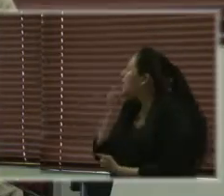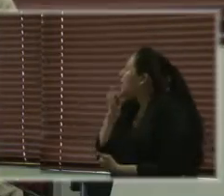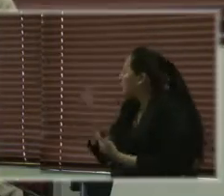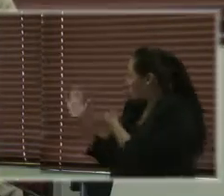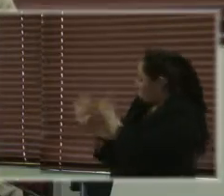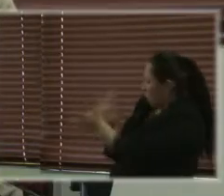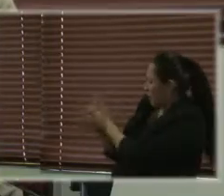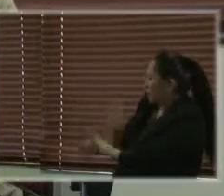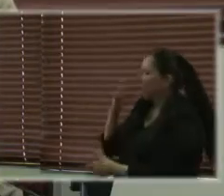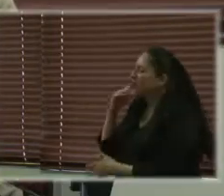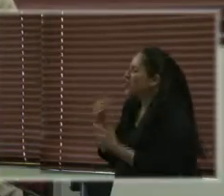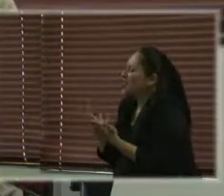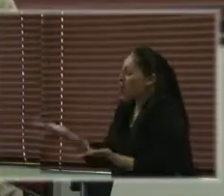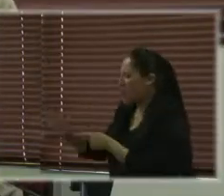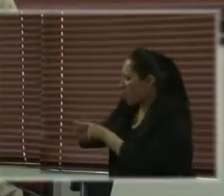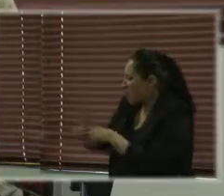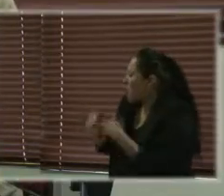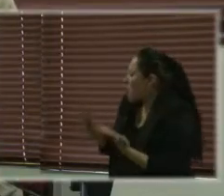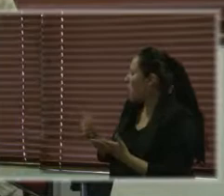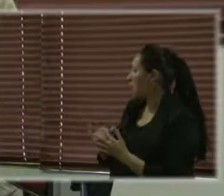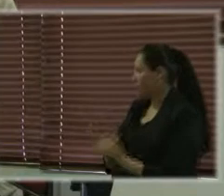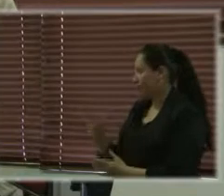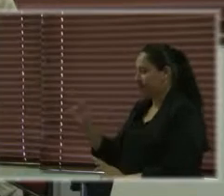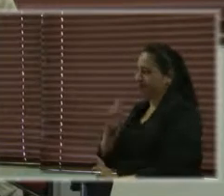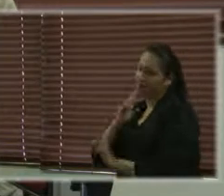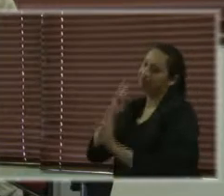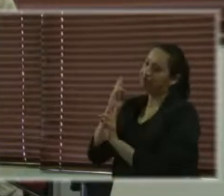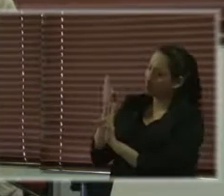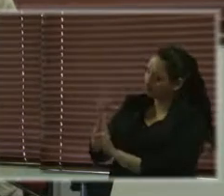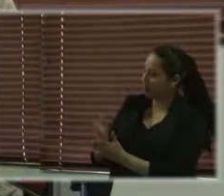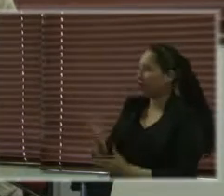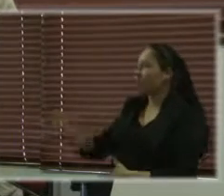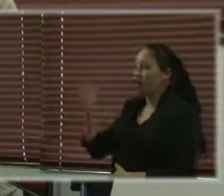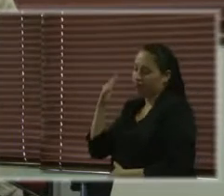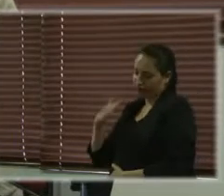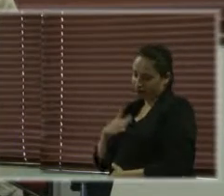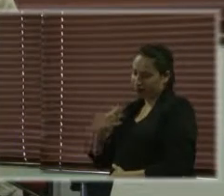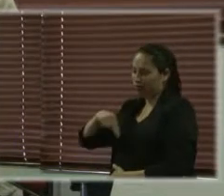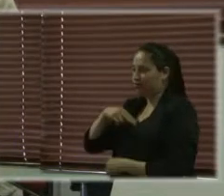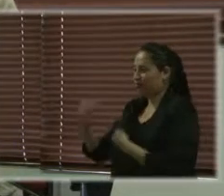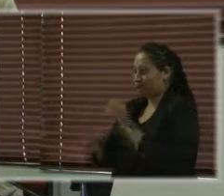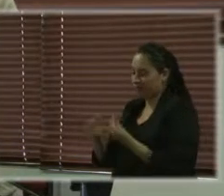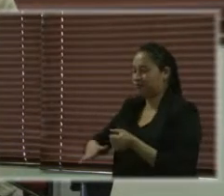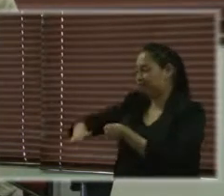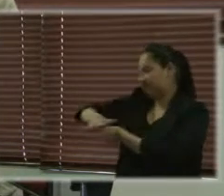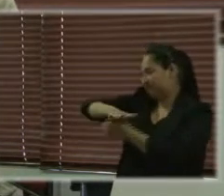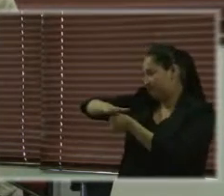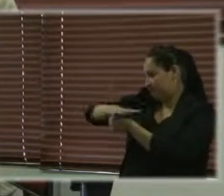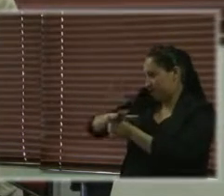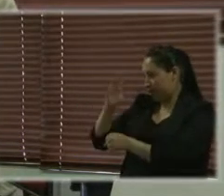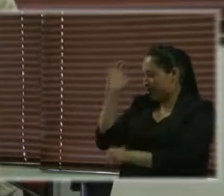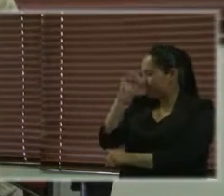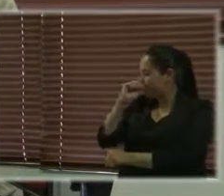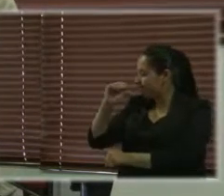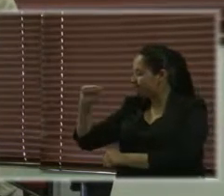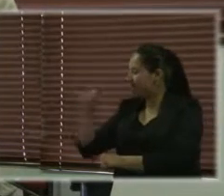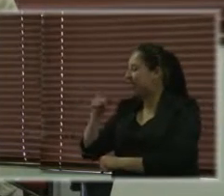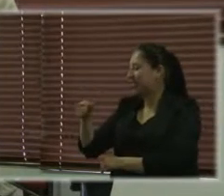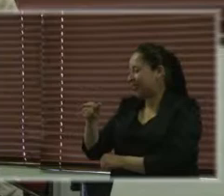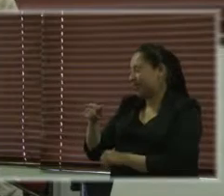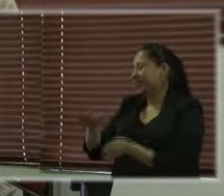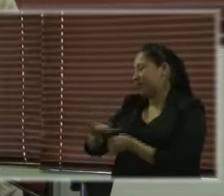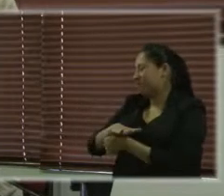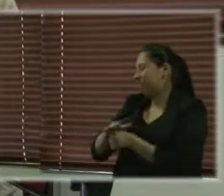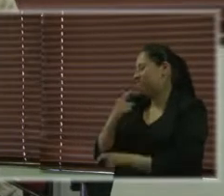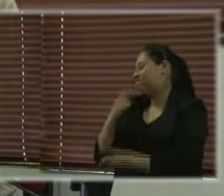Sí, efectivamente, aparte de que se identificaron situaciones de violación sexual, concretamente,